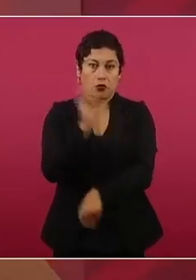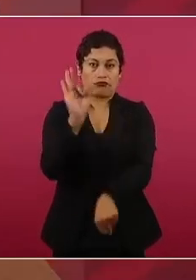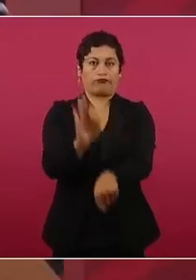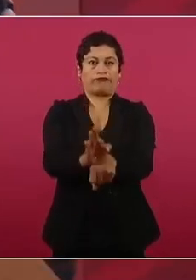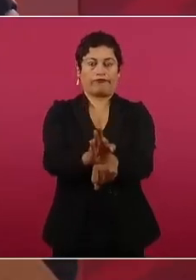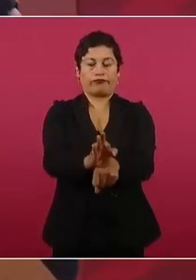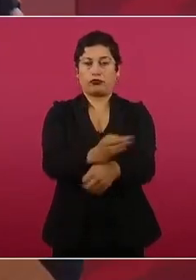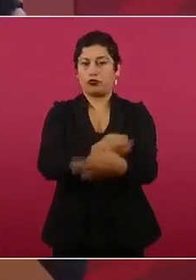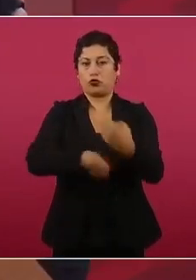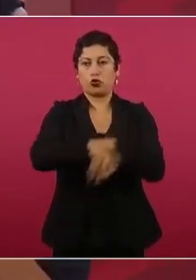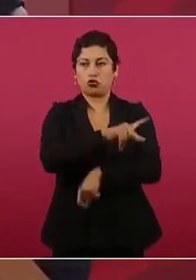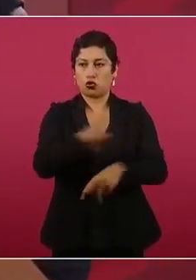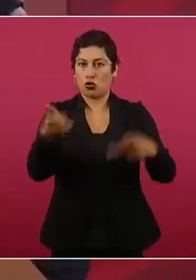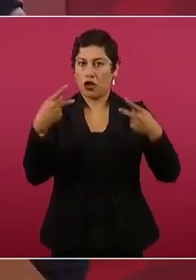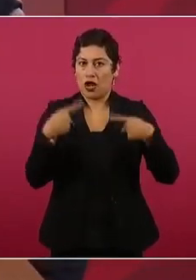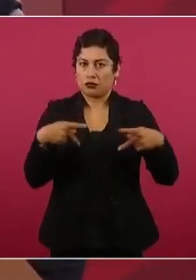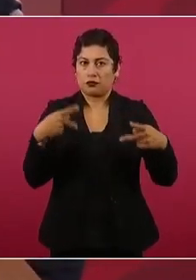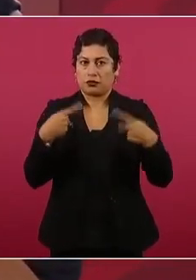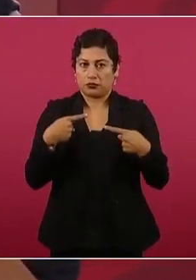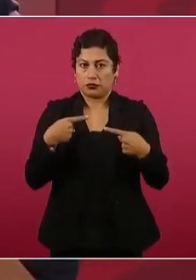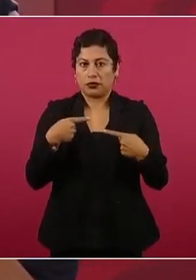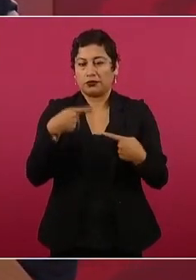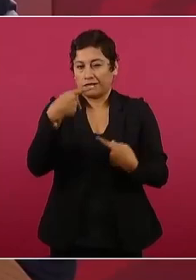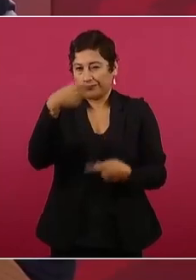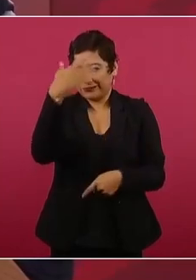ciudadano a votar, a ser votado.